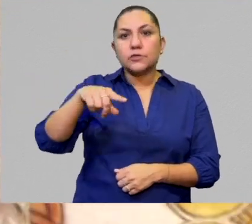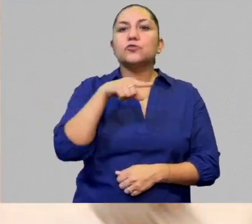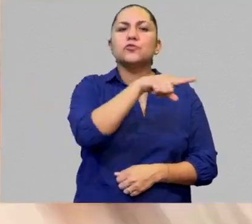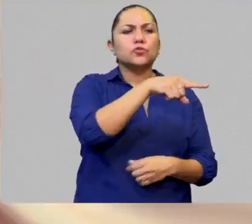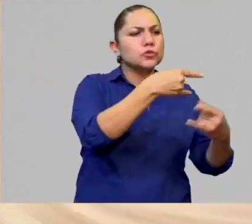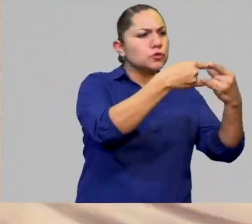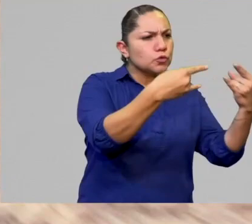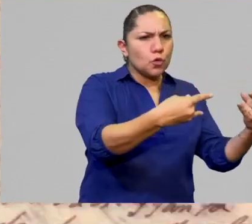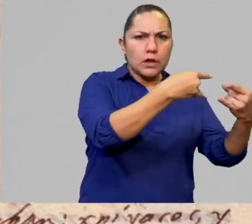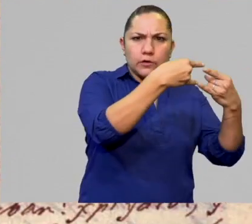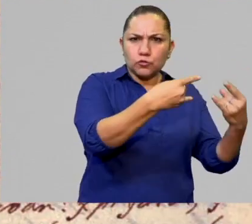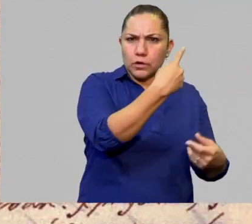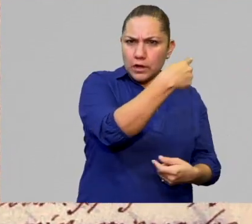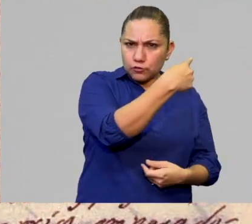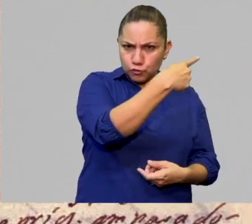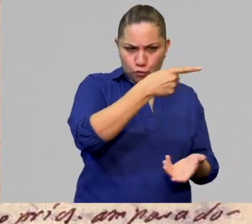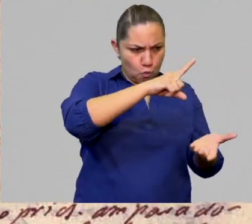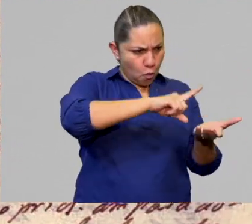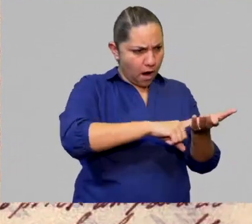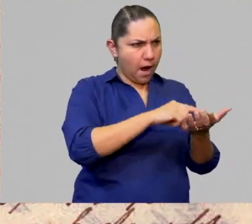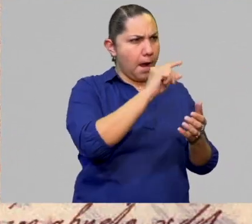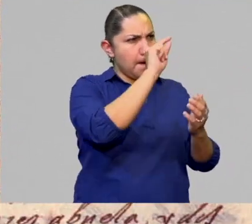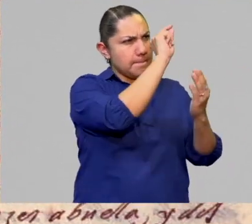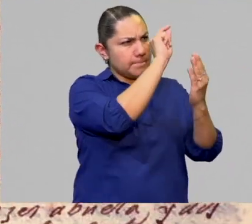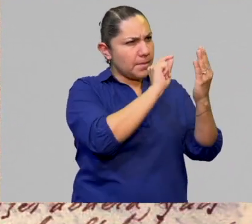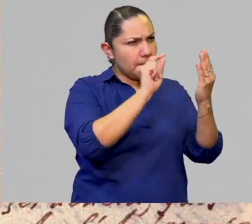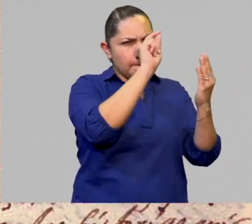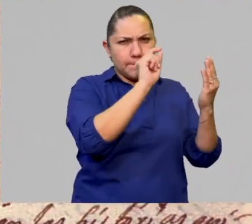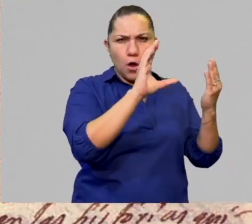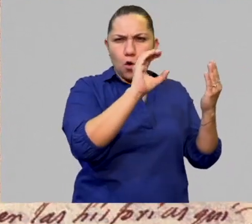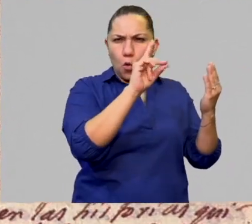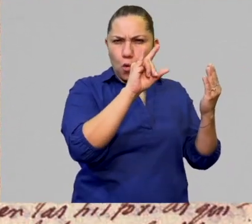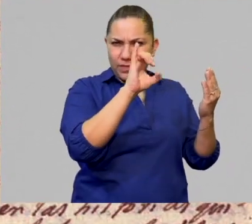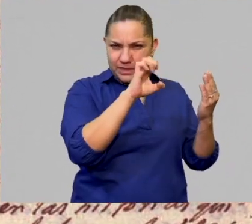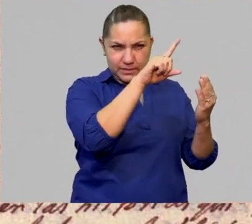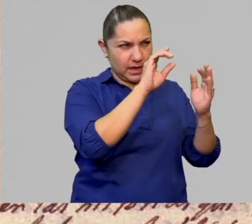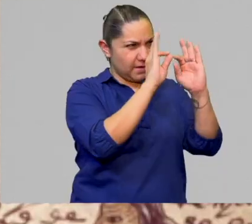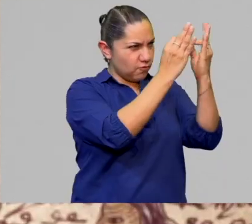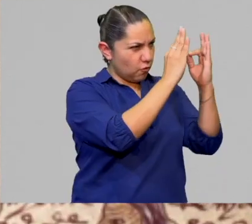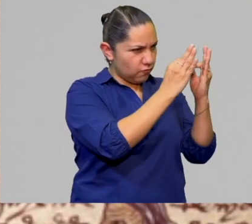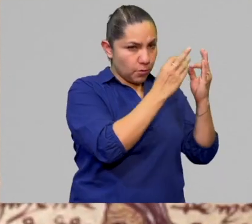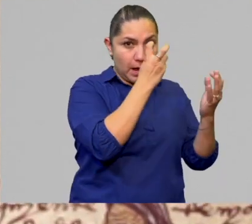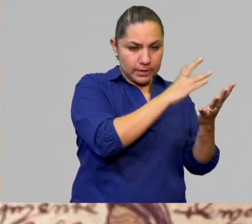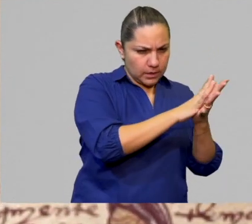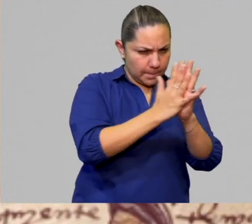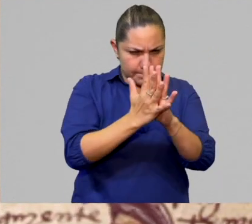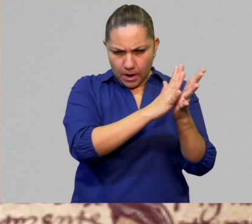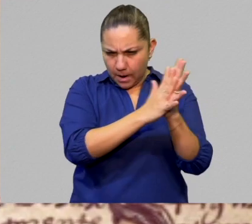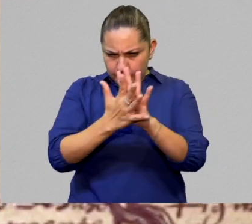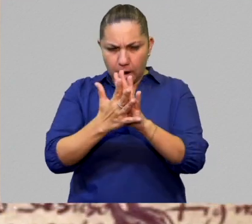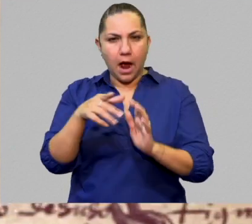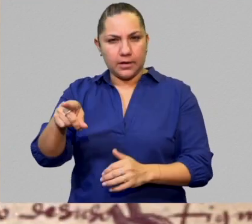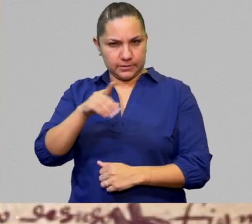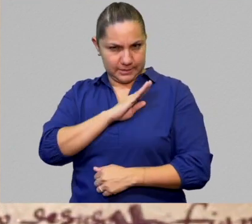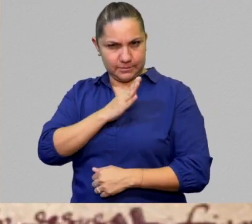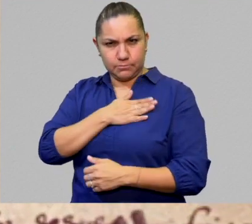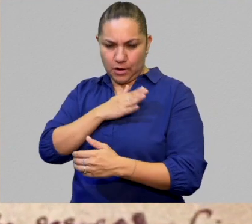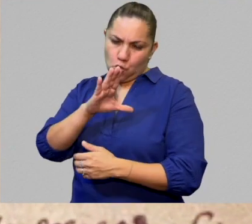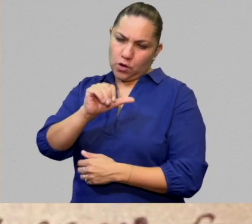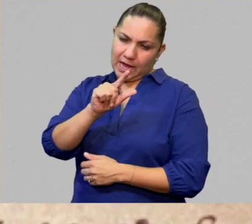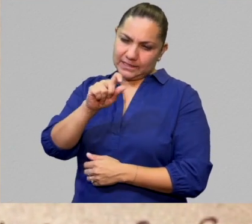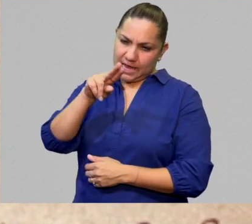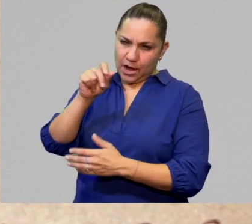castellano historias originalmente plasmadas en códices. Libros como los anales de Cuauhtitlán,